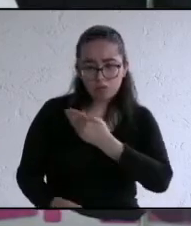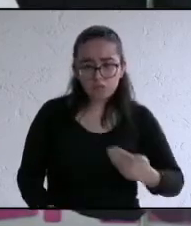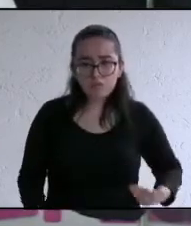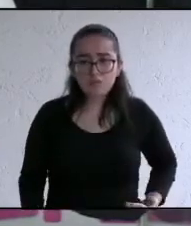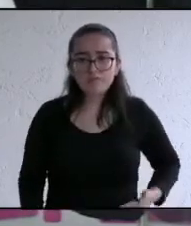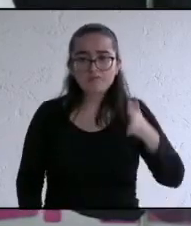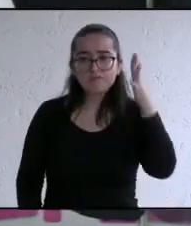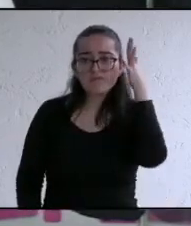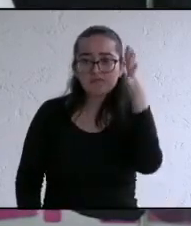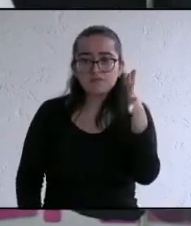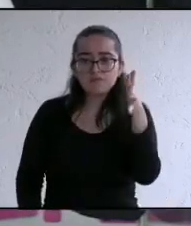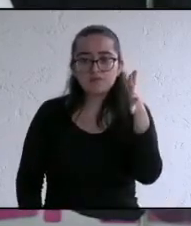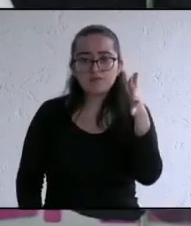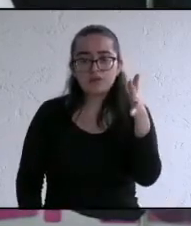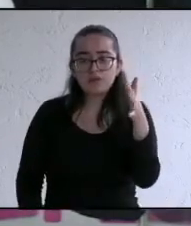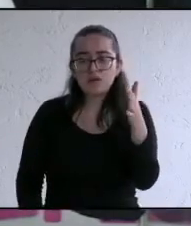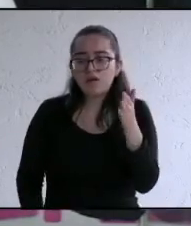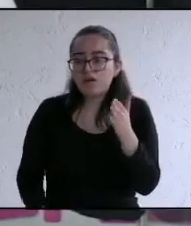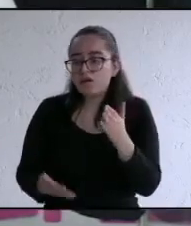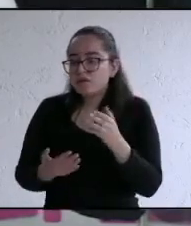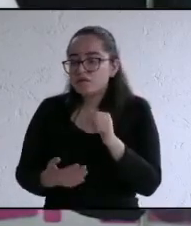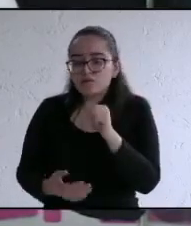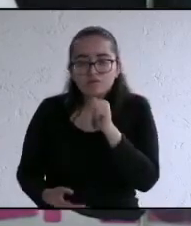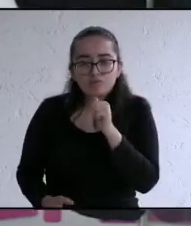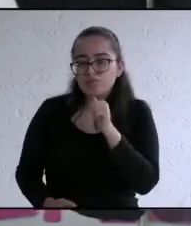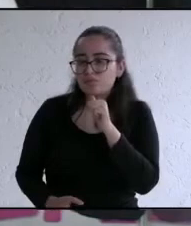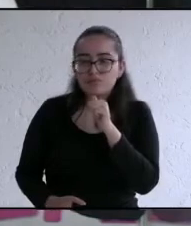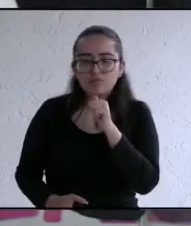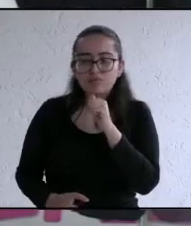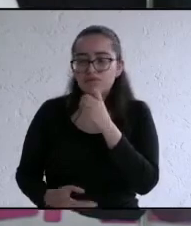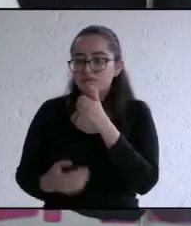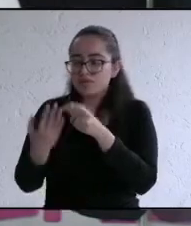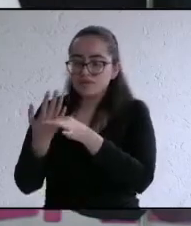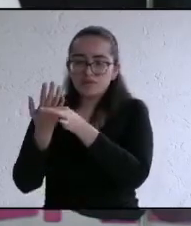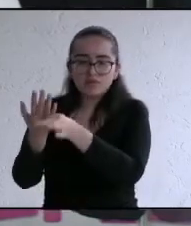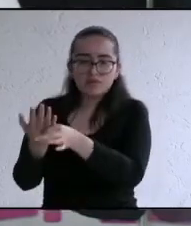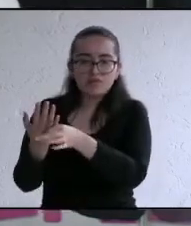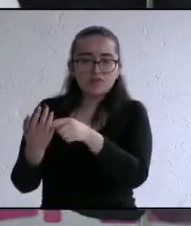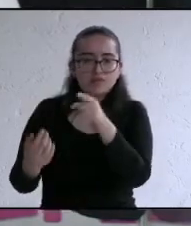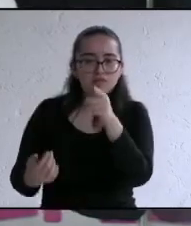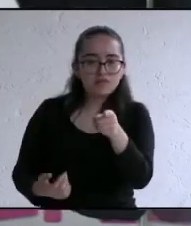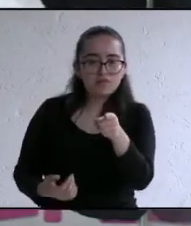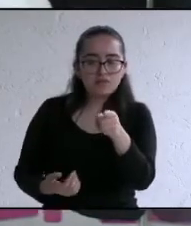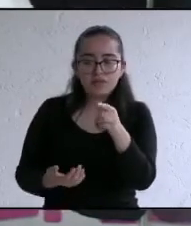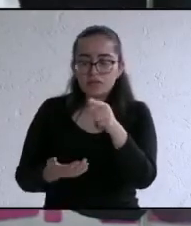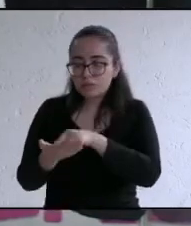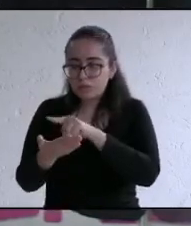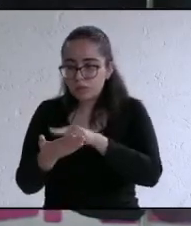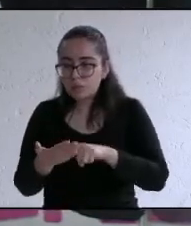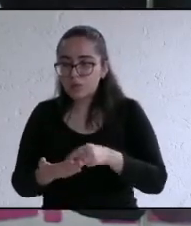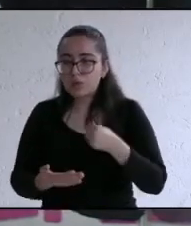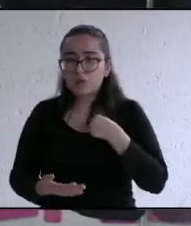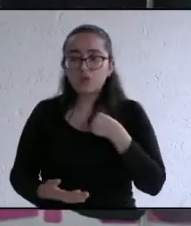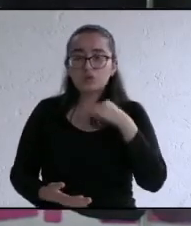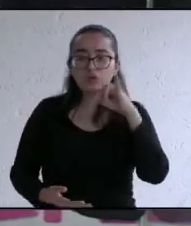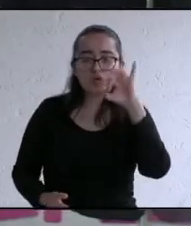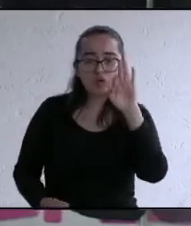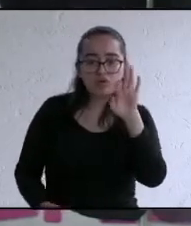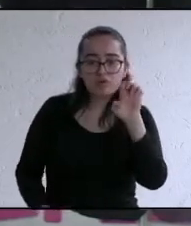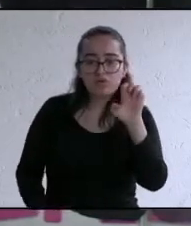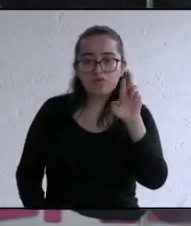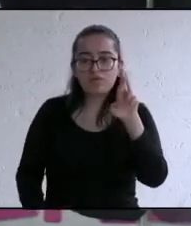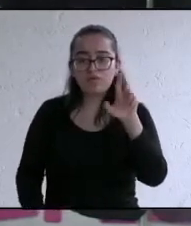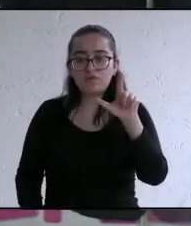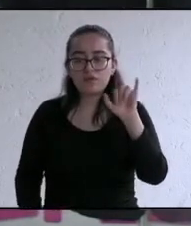municipal no tienen calidad moral para venir a decirle a los actopeños que hoy les dé su voto Felipe Utrera Ruiz el amigo del pueblo